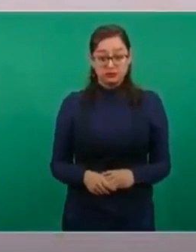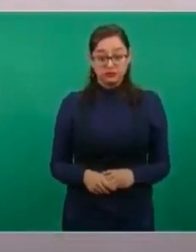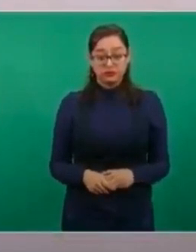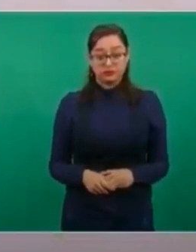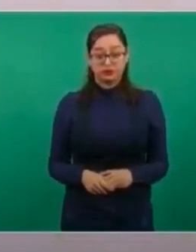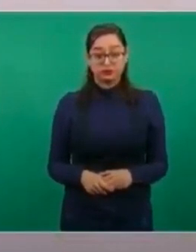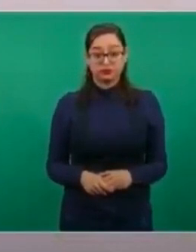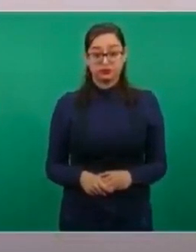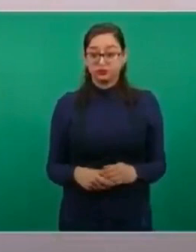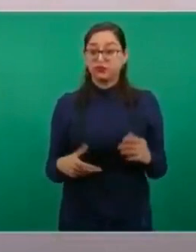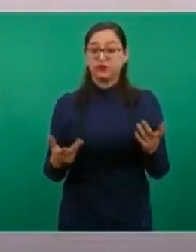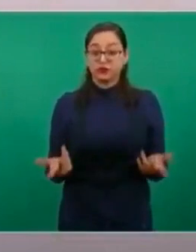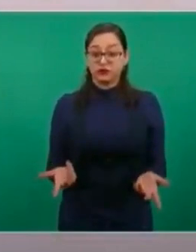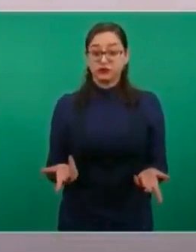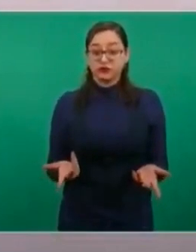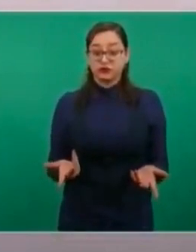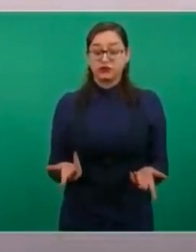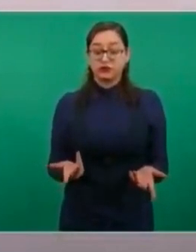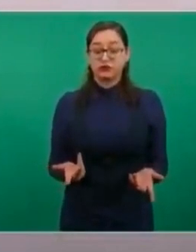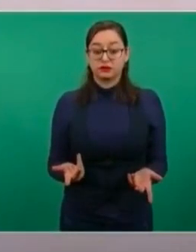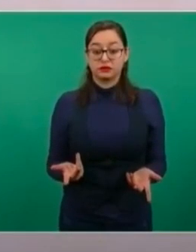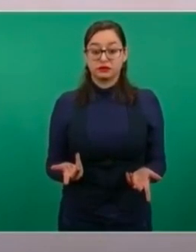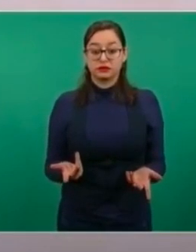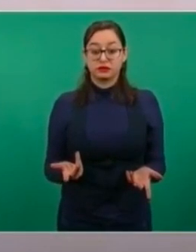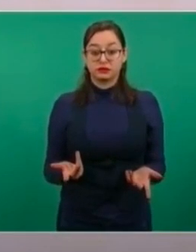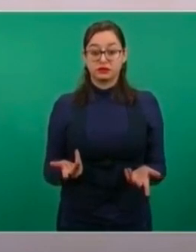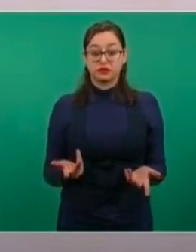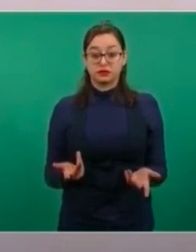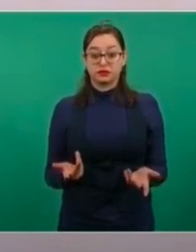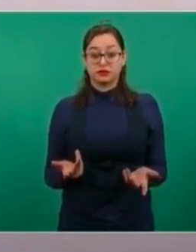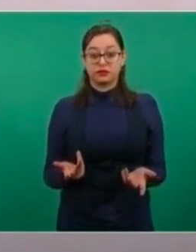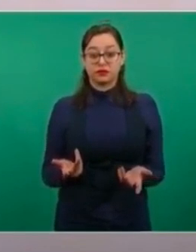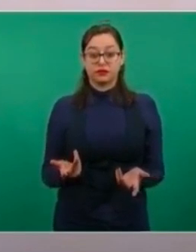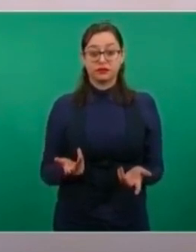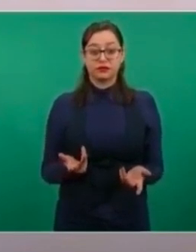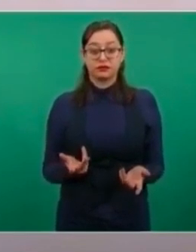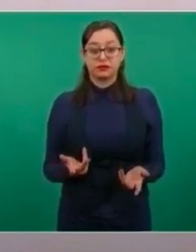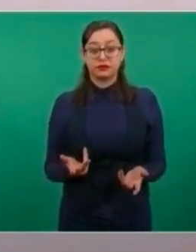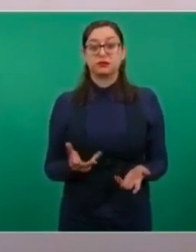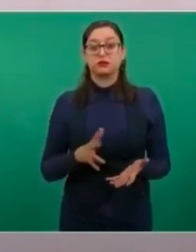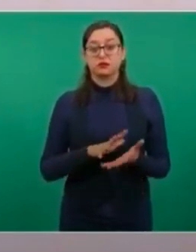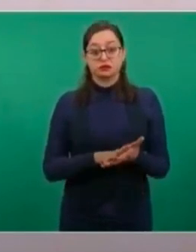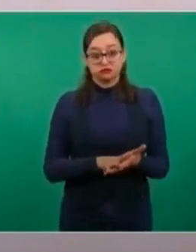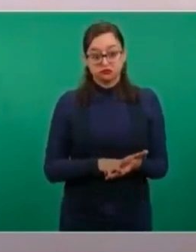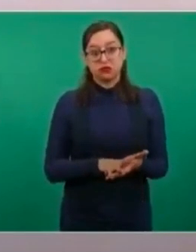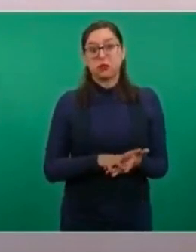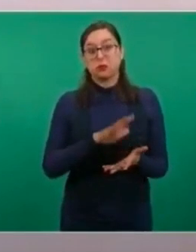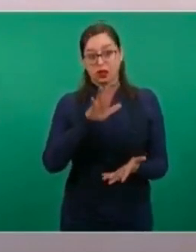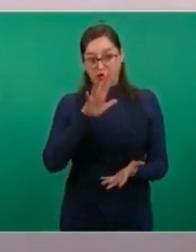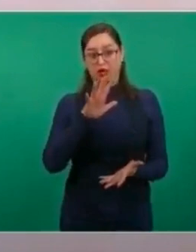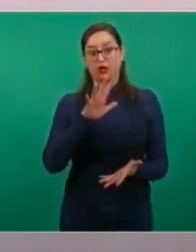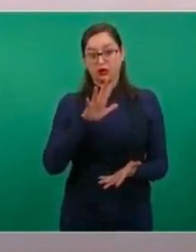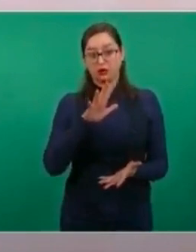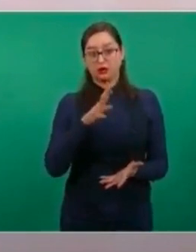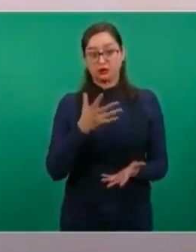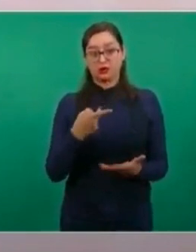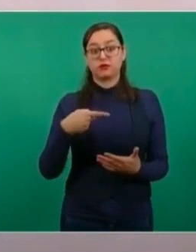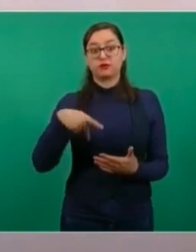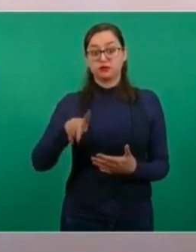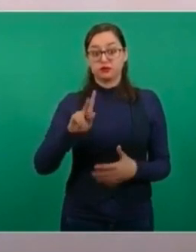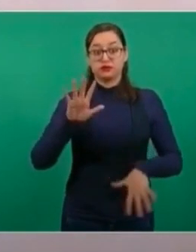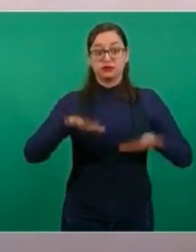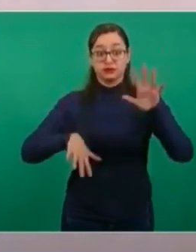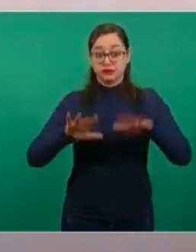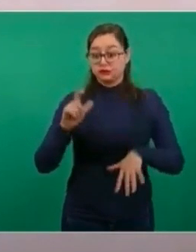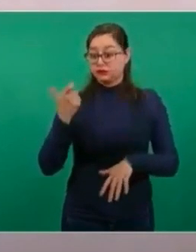No en todos los casos, pero sí en algunas ocasiones esos